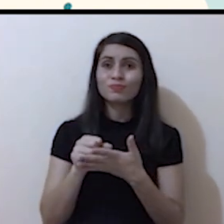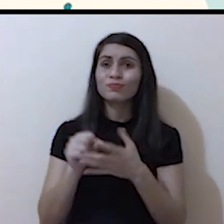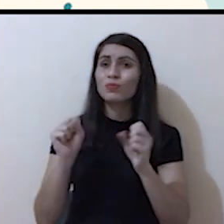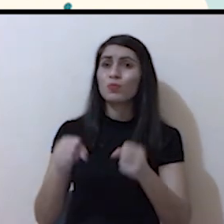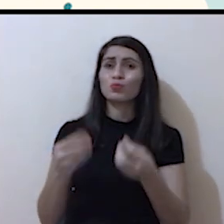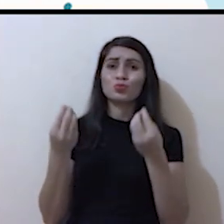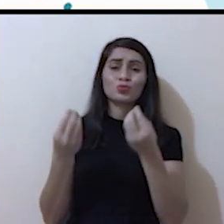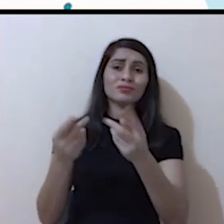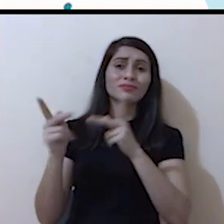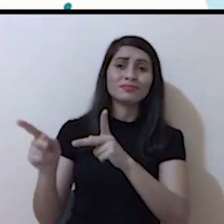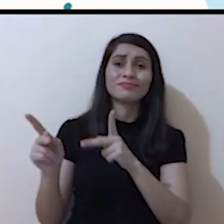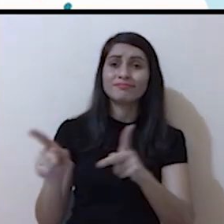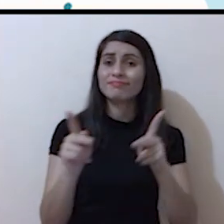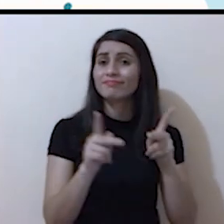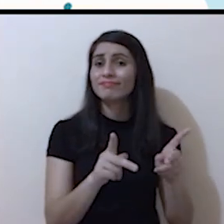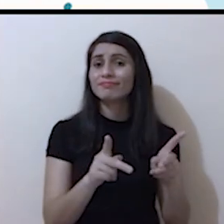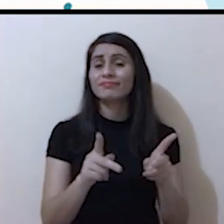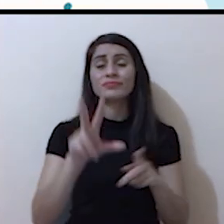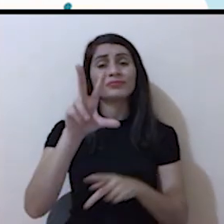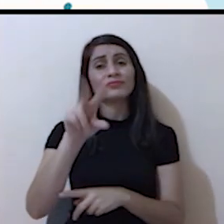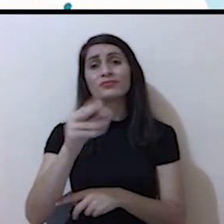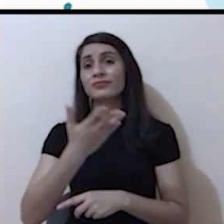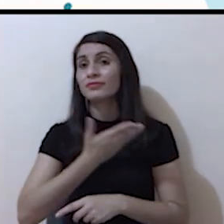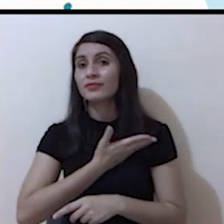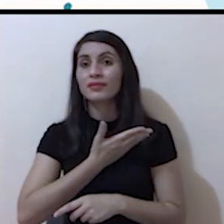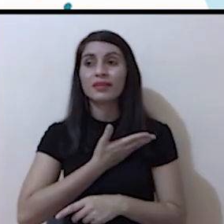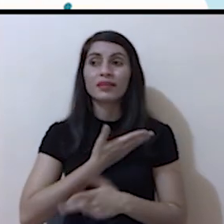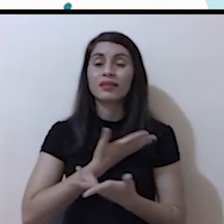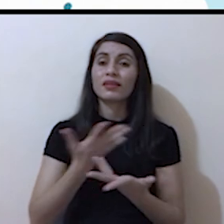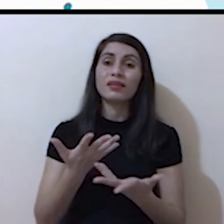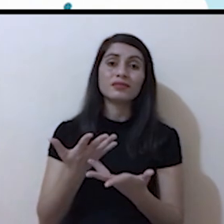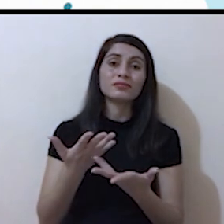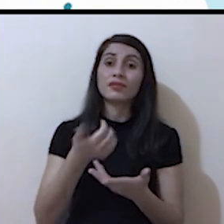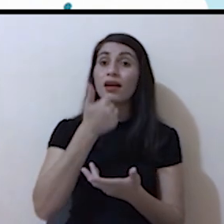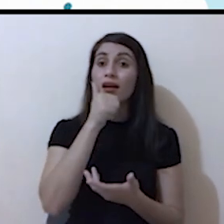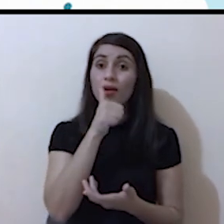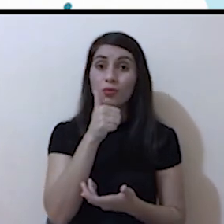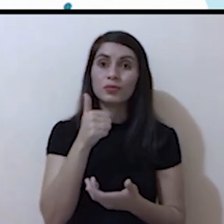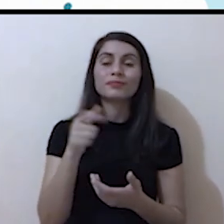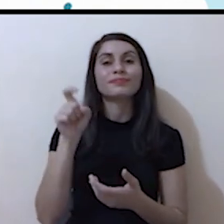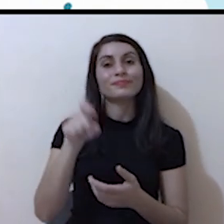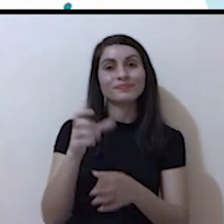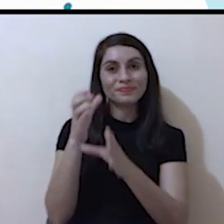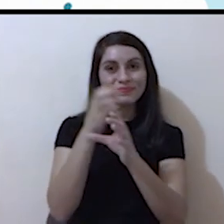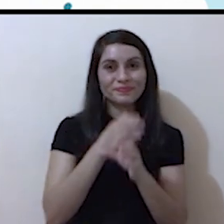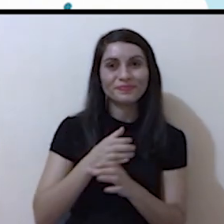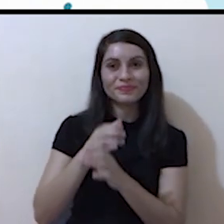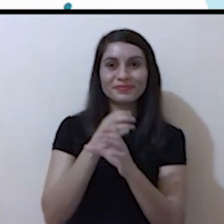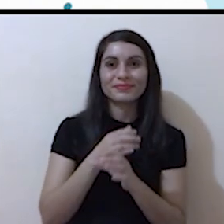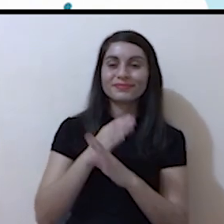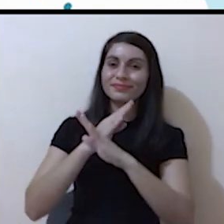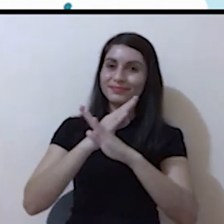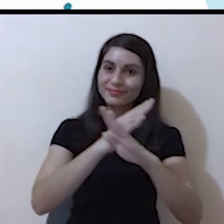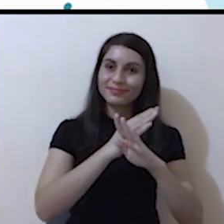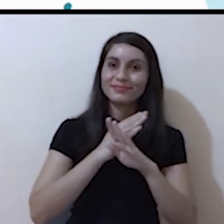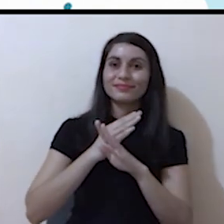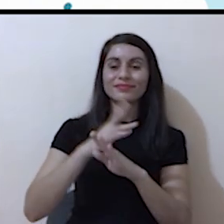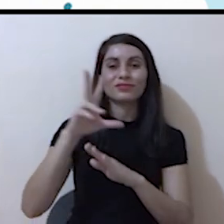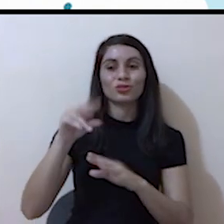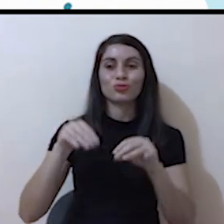de personas tengan un acceso deficiente a este bien tan necesario. Es por ello que debemos cuidarla y evitar su